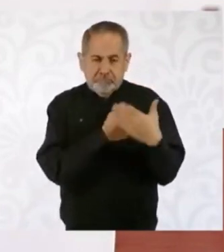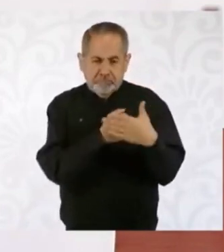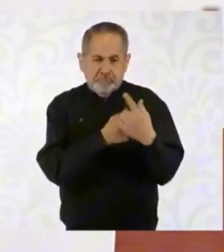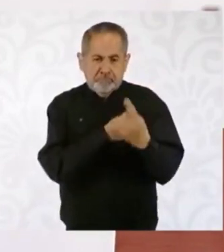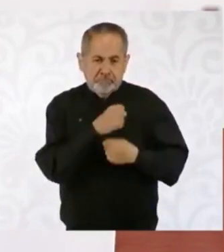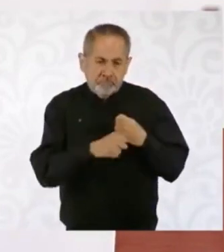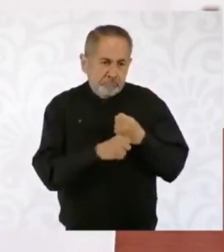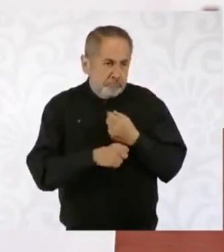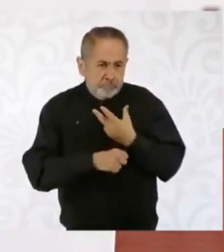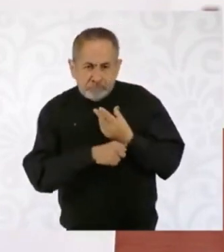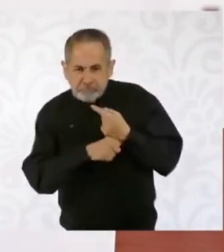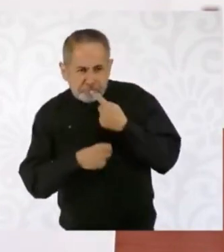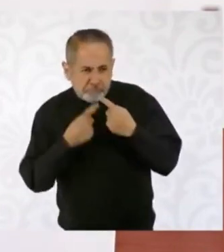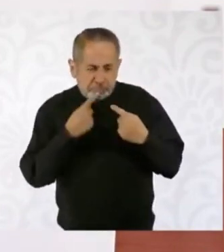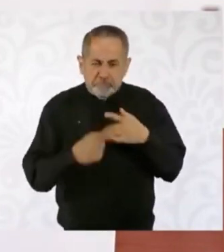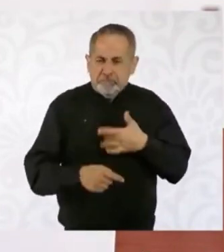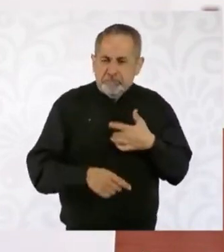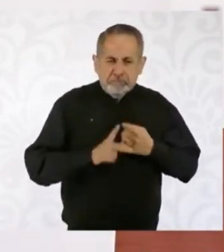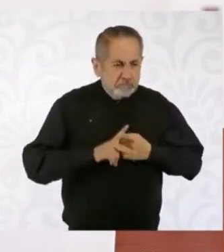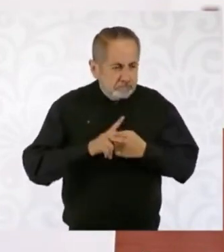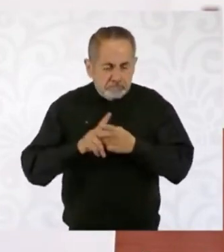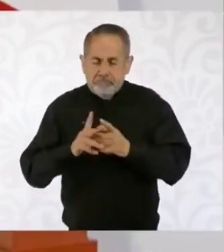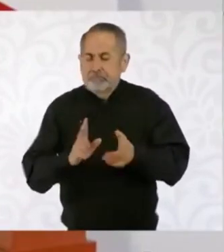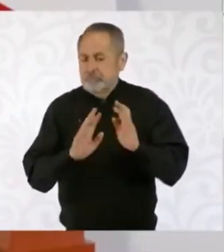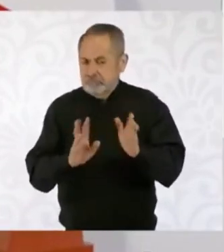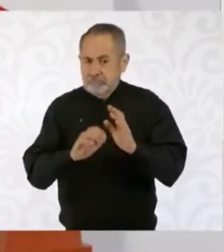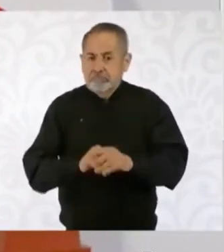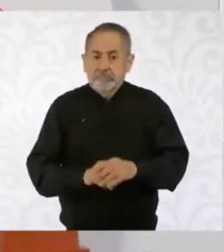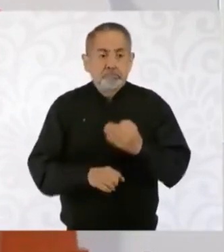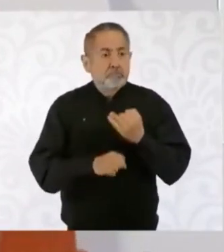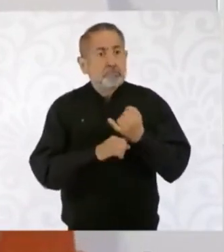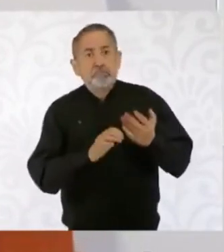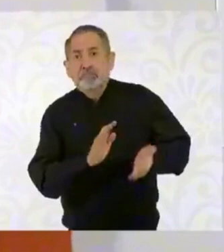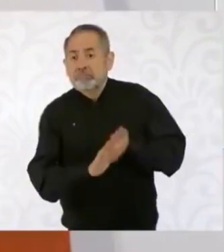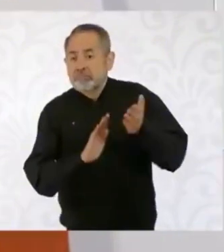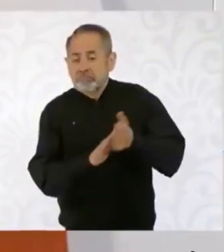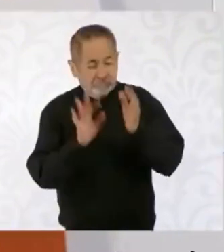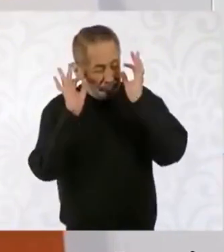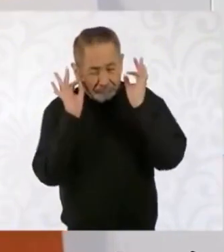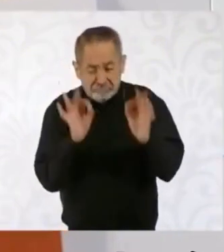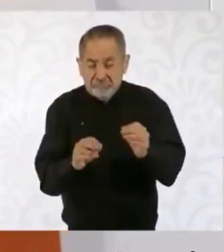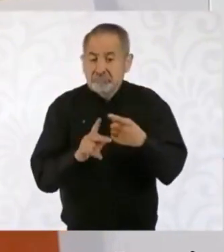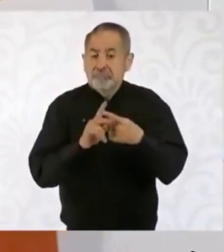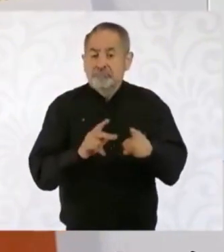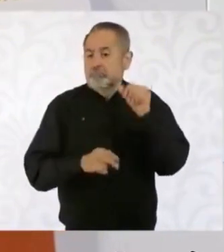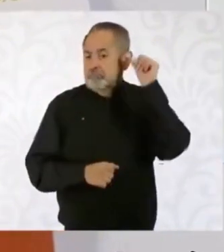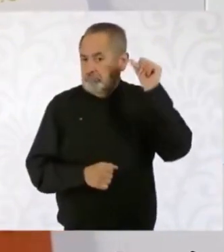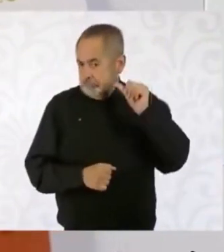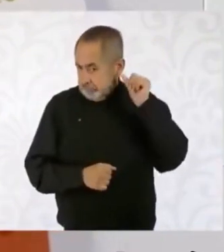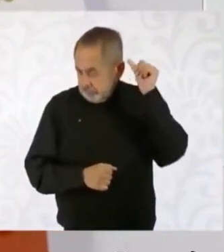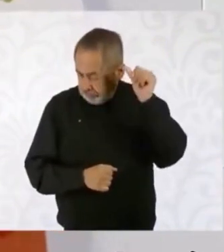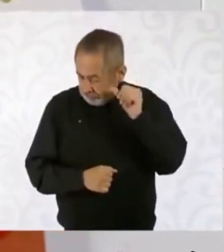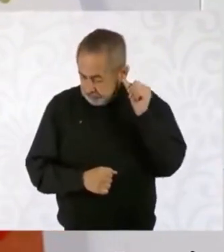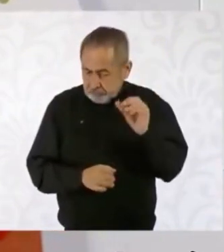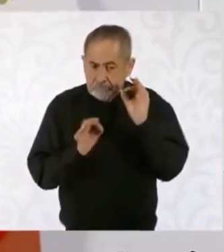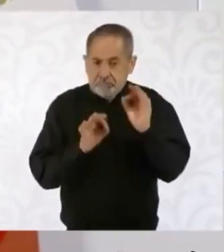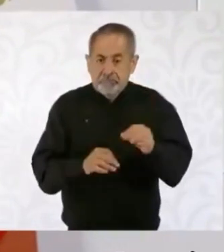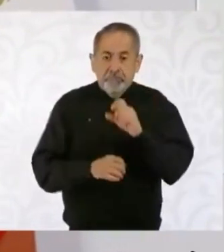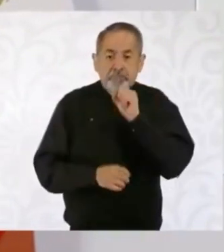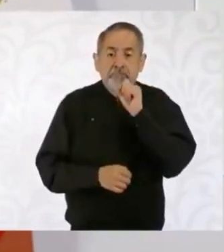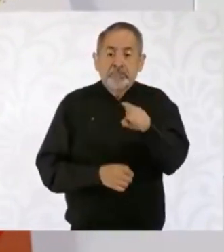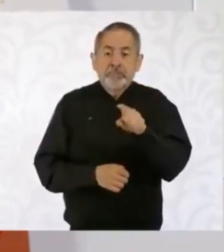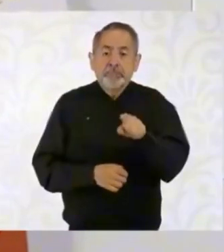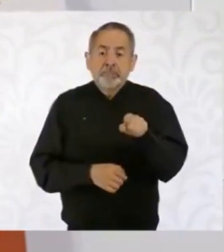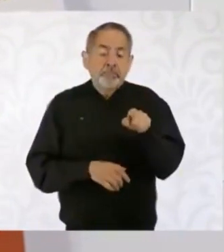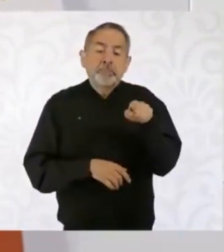ya se están haciendo los estudios y la construcción formal empieza en abril. Además, vamos a hacer el Tren Maya